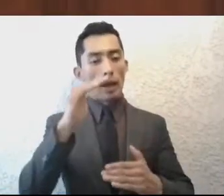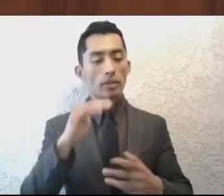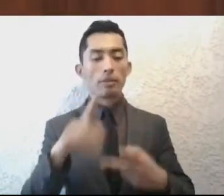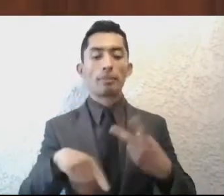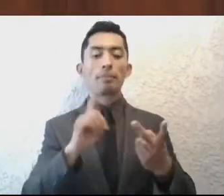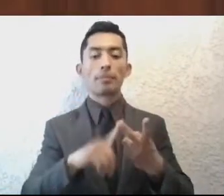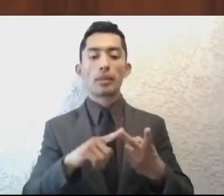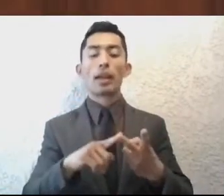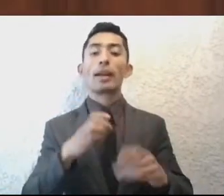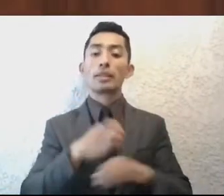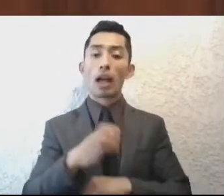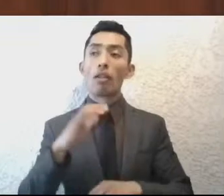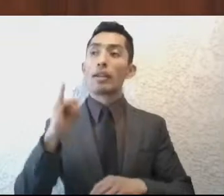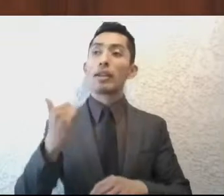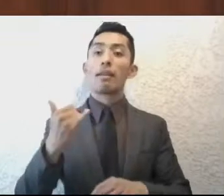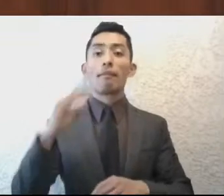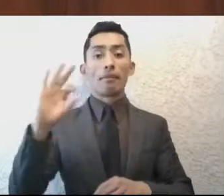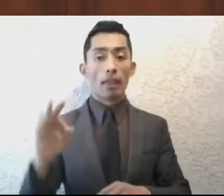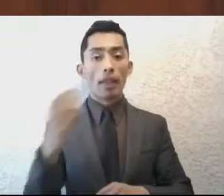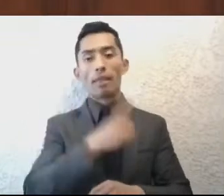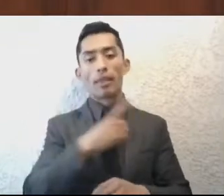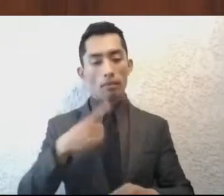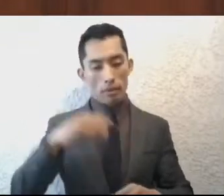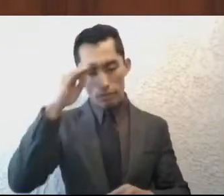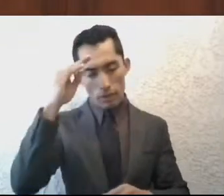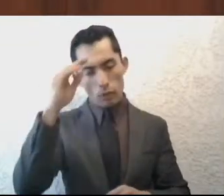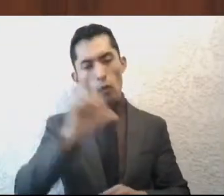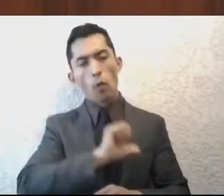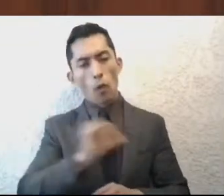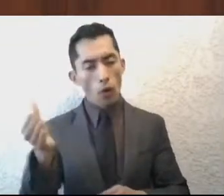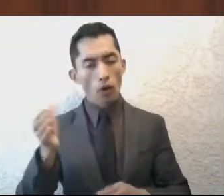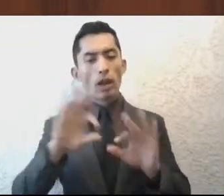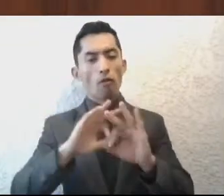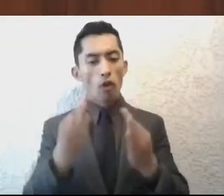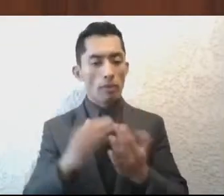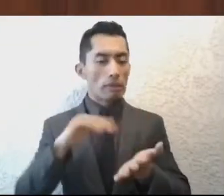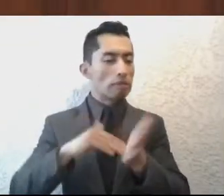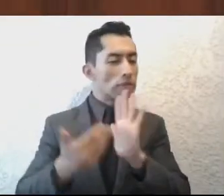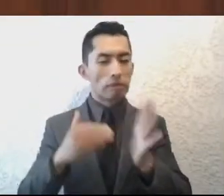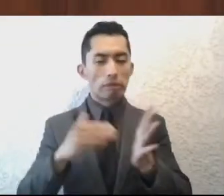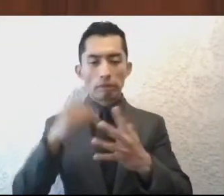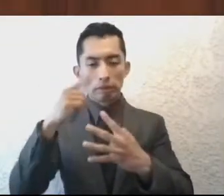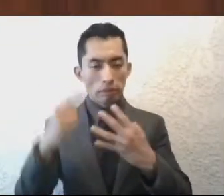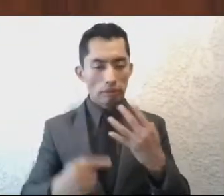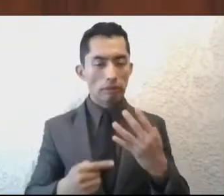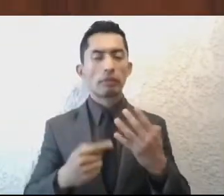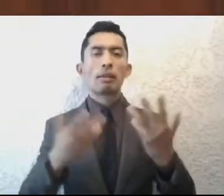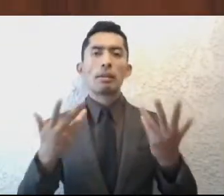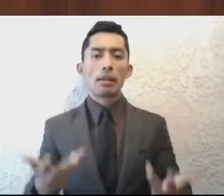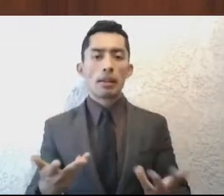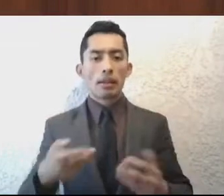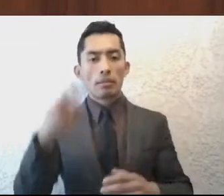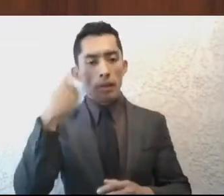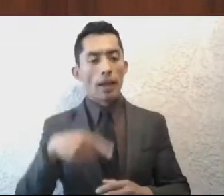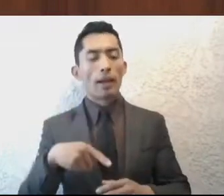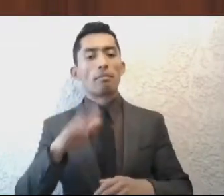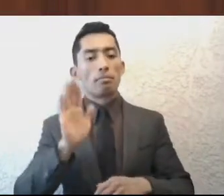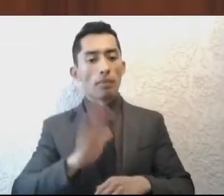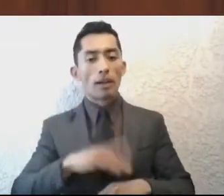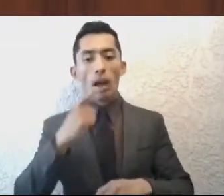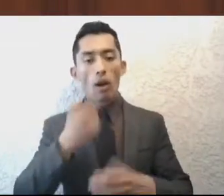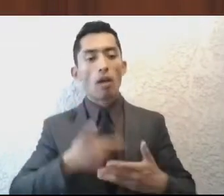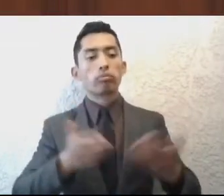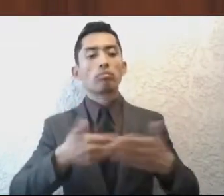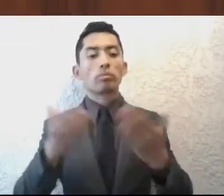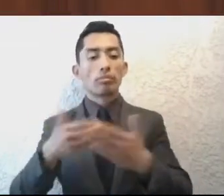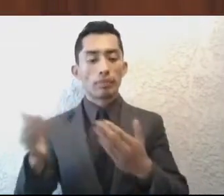estatal y a nivel federal, buscar otras alternativas de nuevo abastecimiento. Y